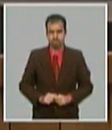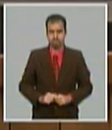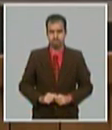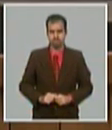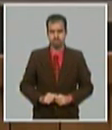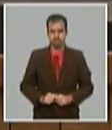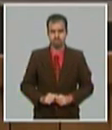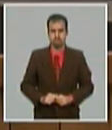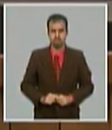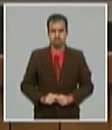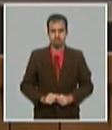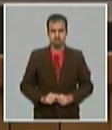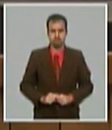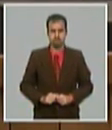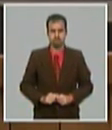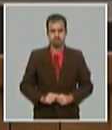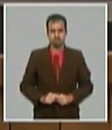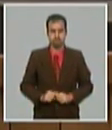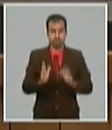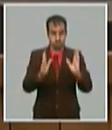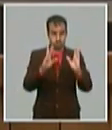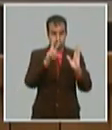¿Qué va a pasar entonces en el 2021?